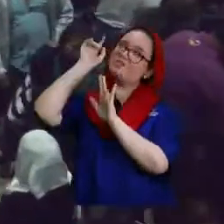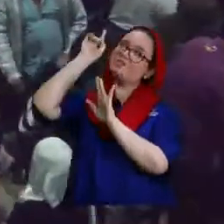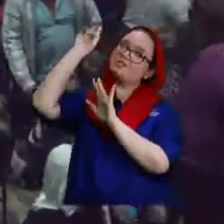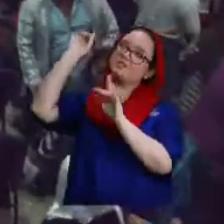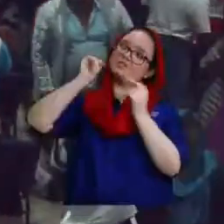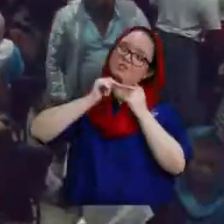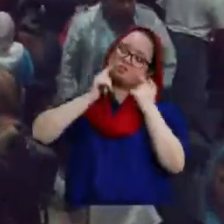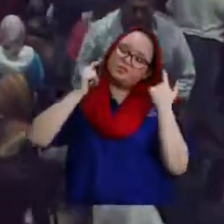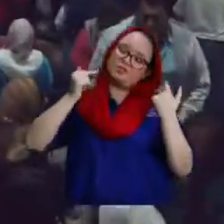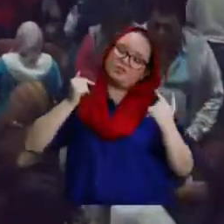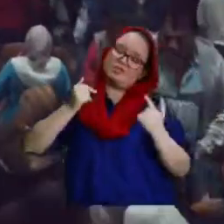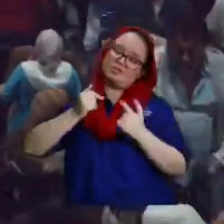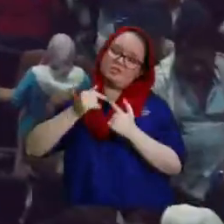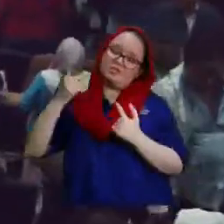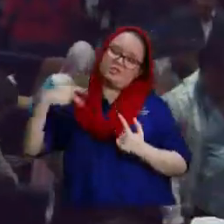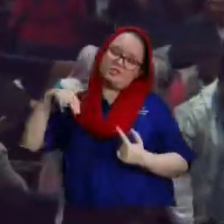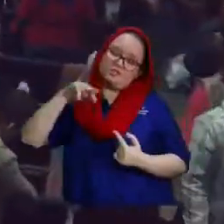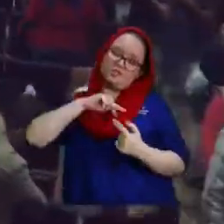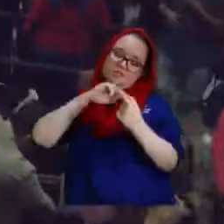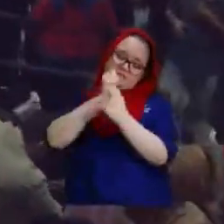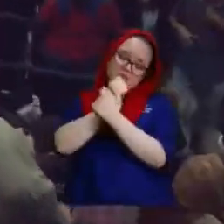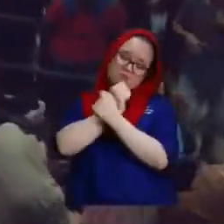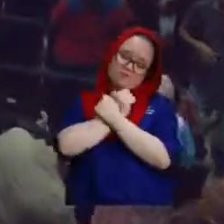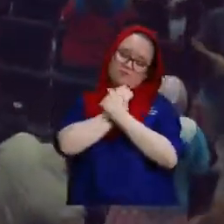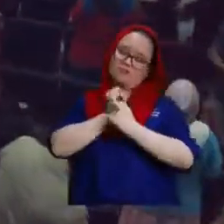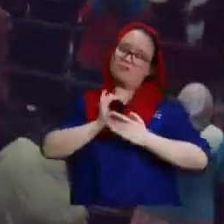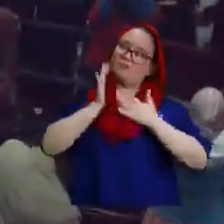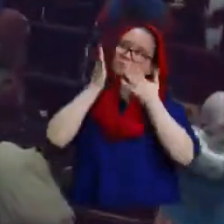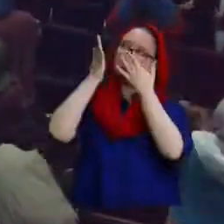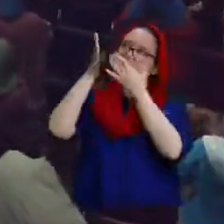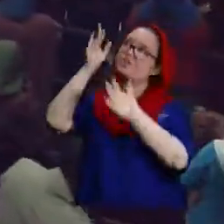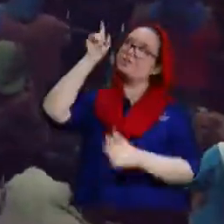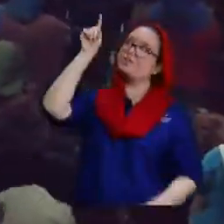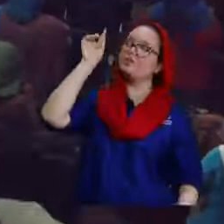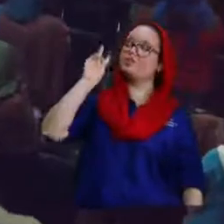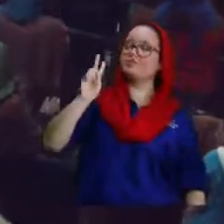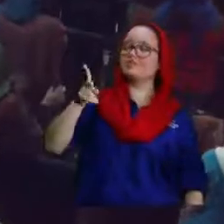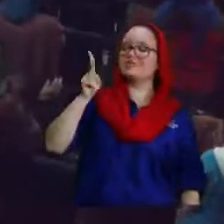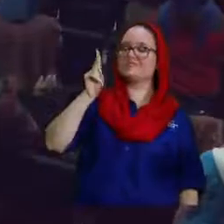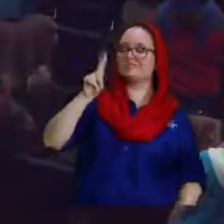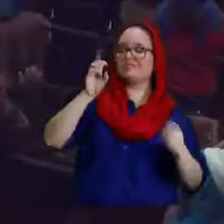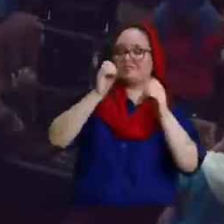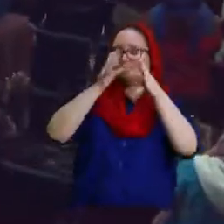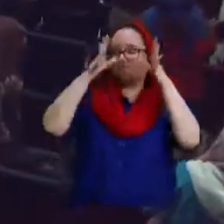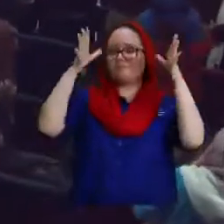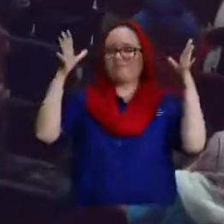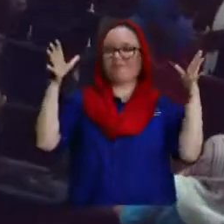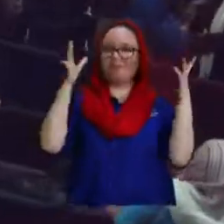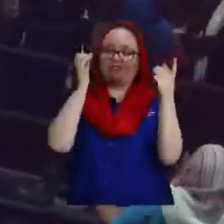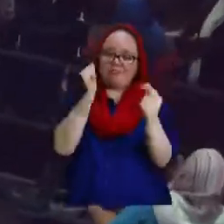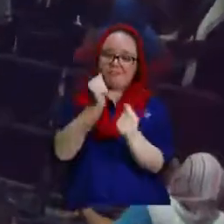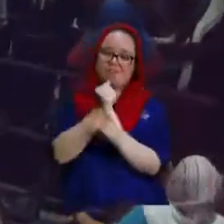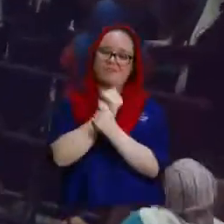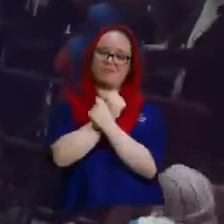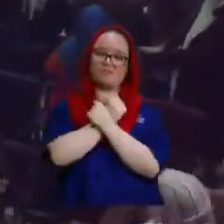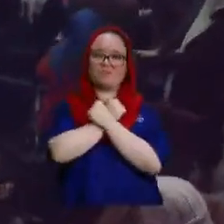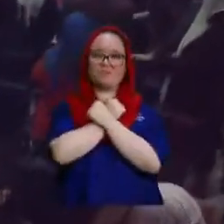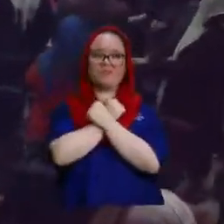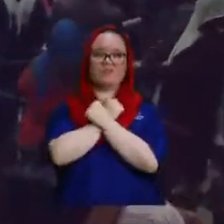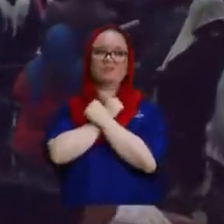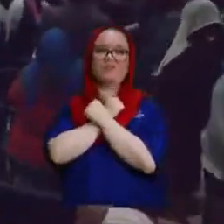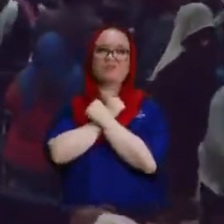será correspondido puesto siempre ha sido nuestro gran amor